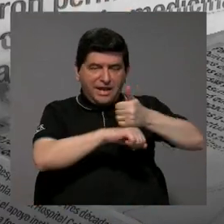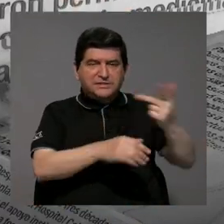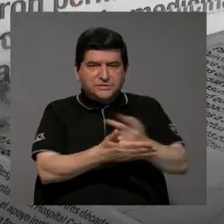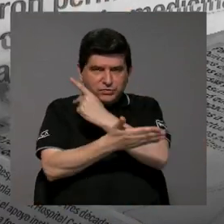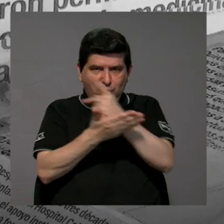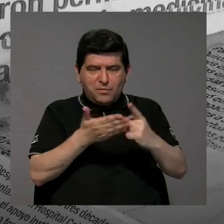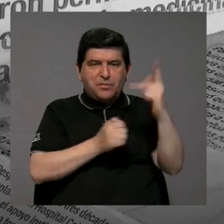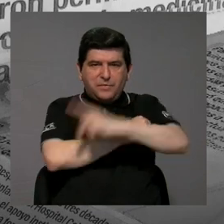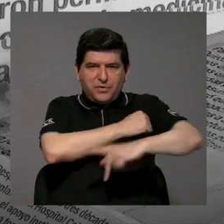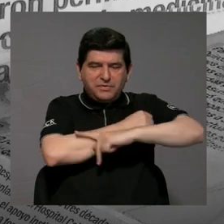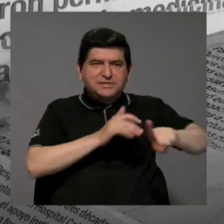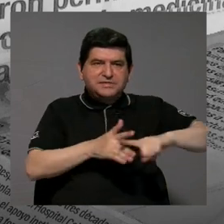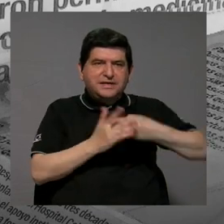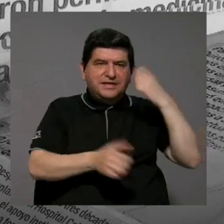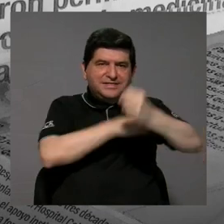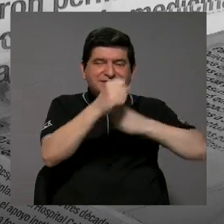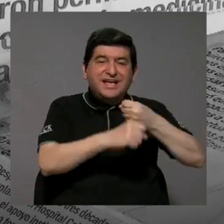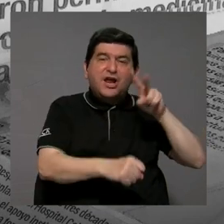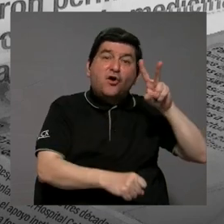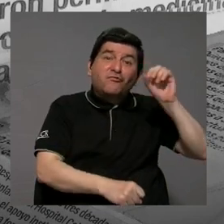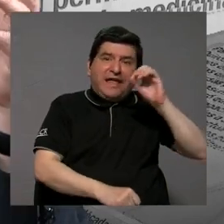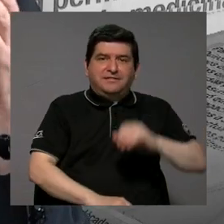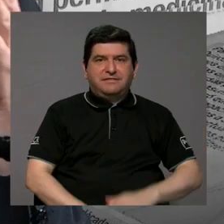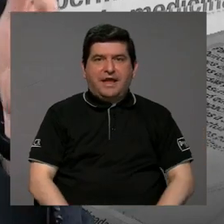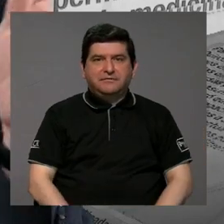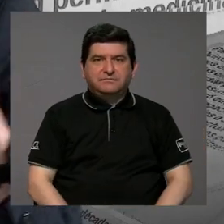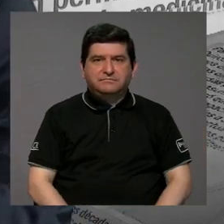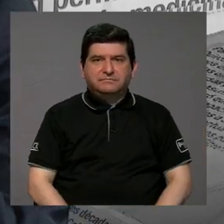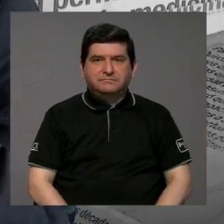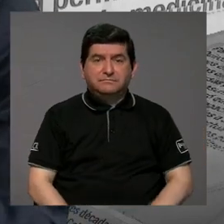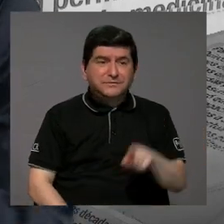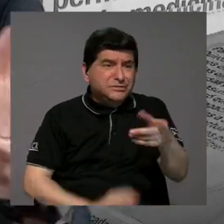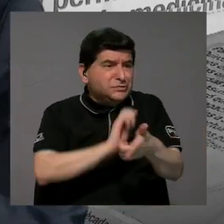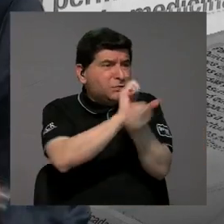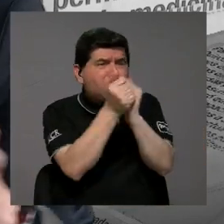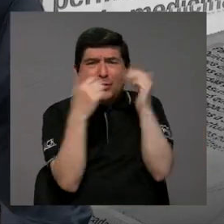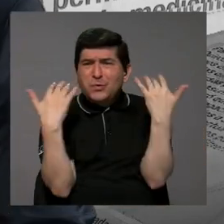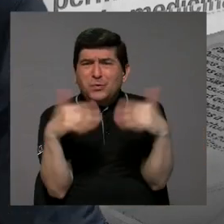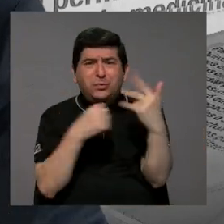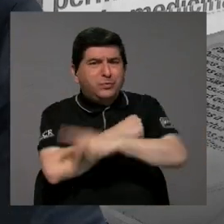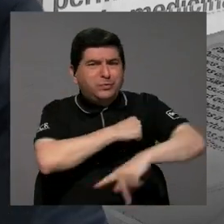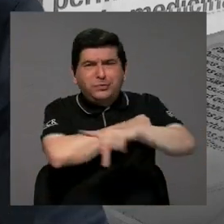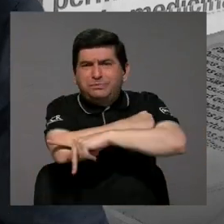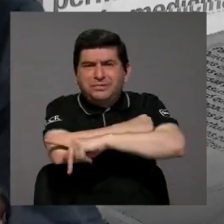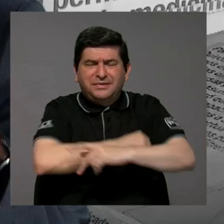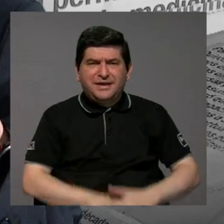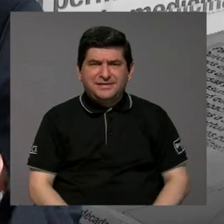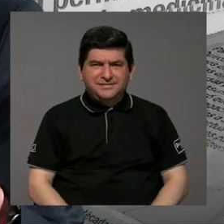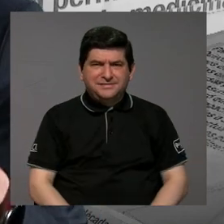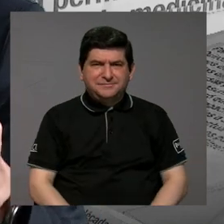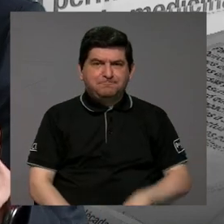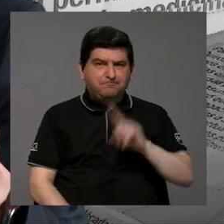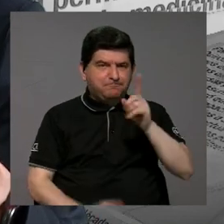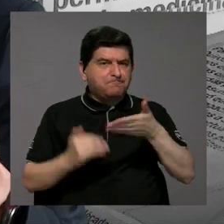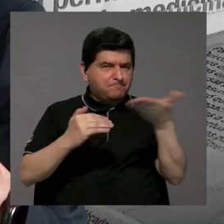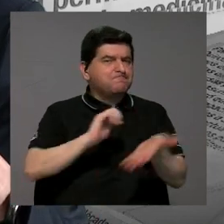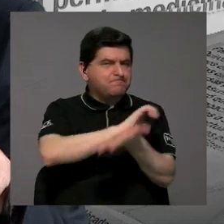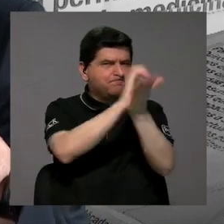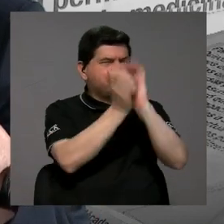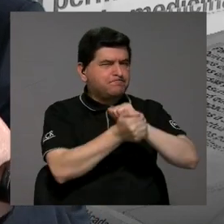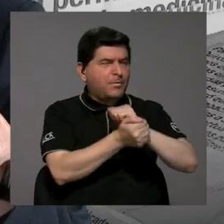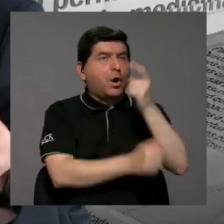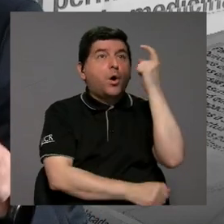definió como provincia en este país al inicio del siglo XX. Eso ha cambiado mucho a este país. Entonces, una de las cosas que hay que